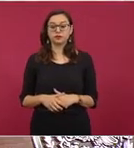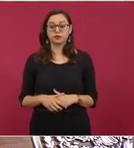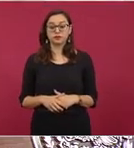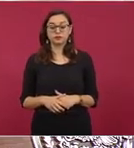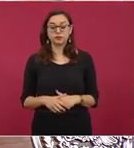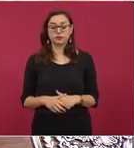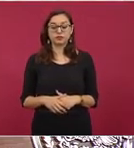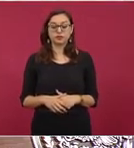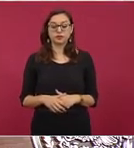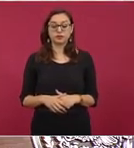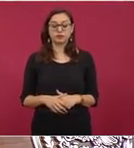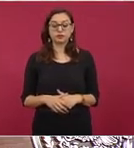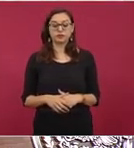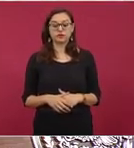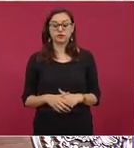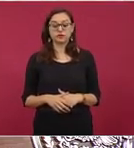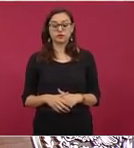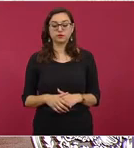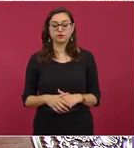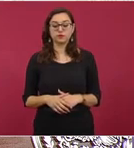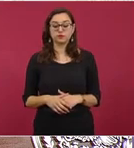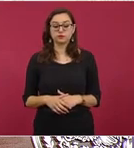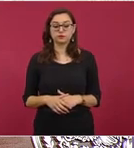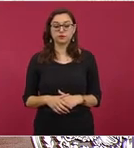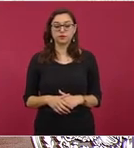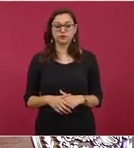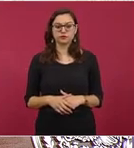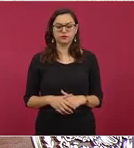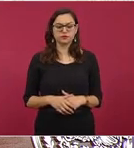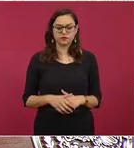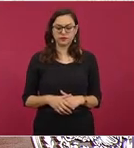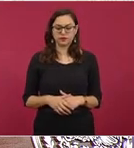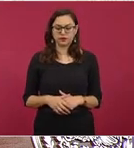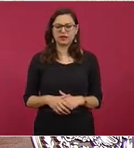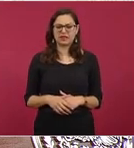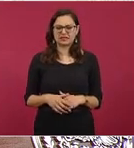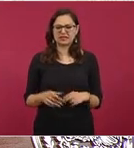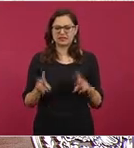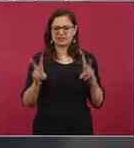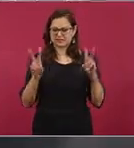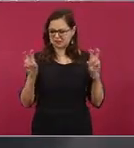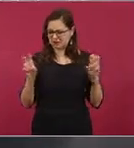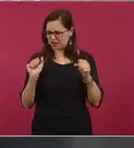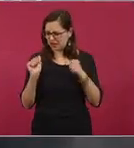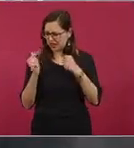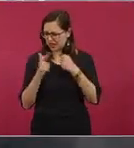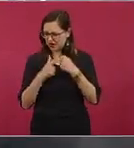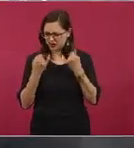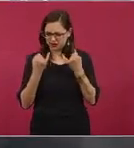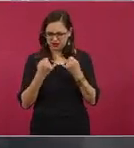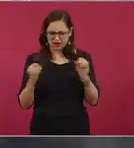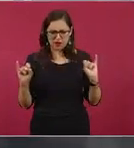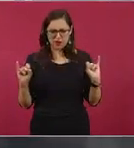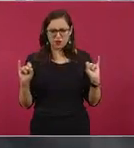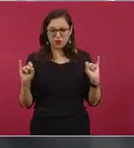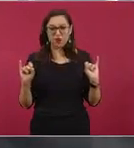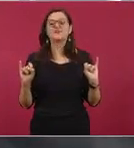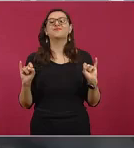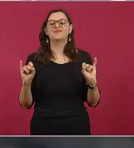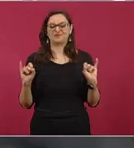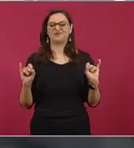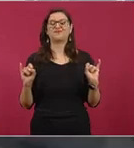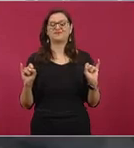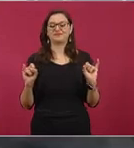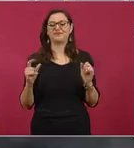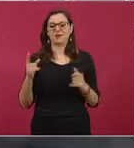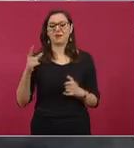tuvo que ver con la inauguración de la terminal